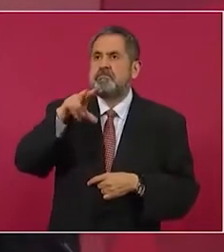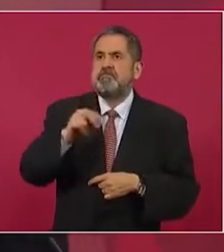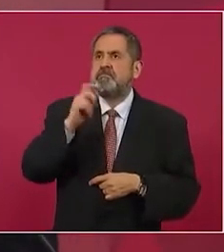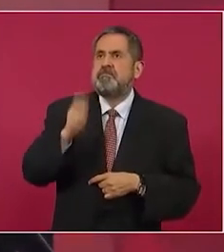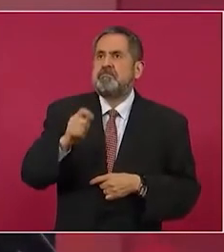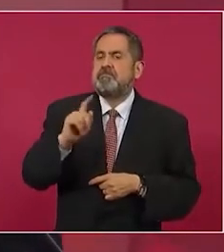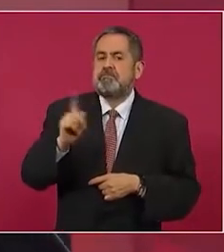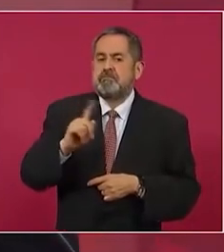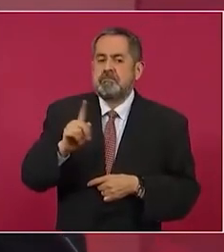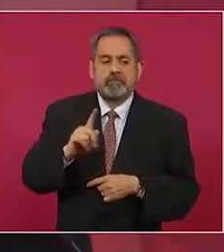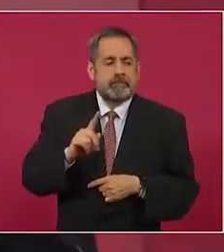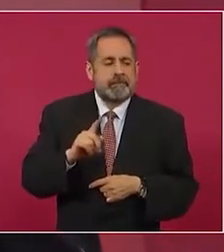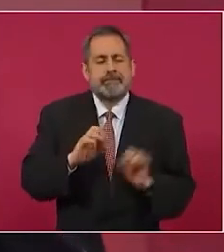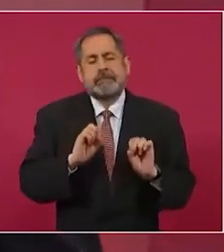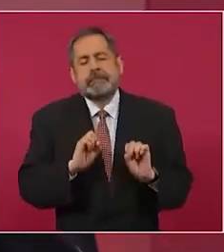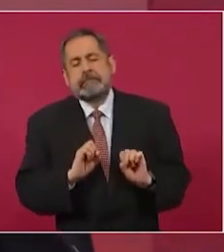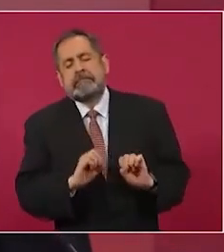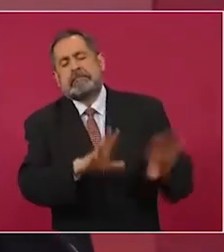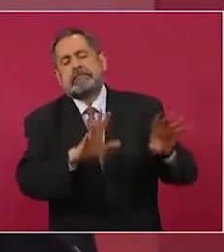la impunidad.